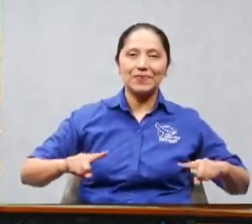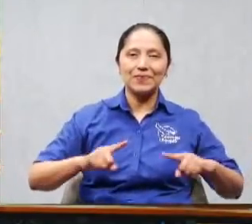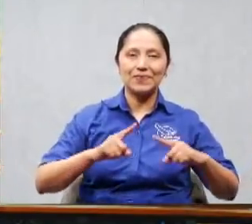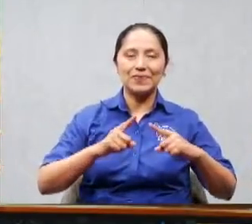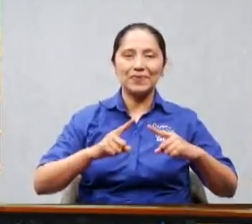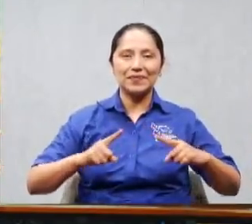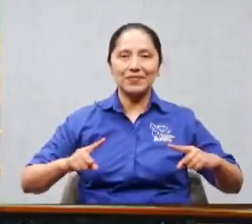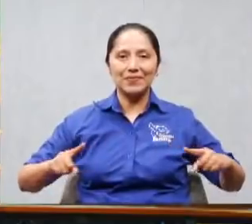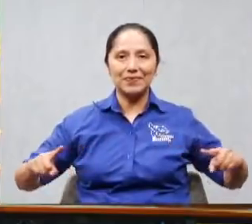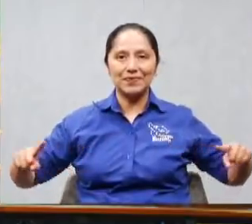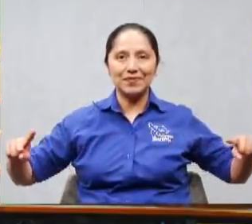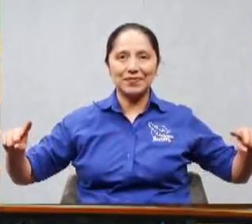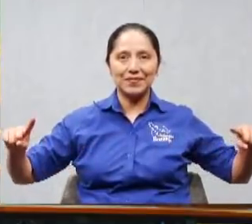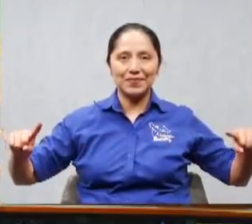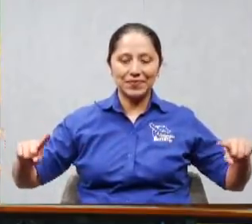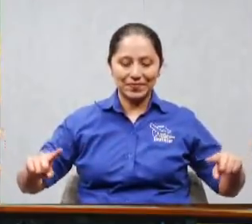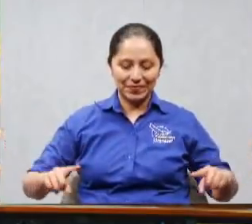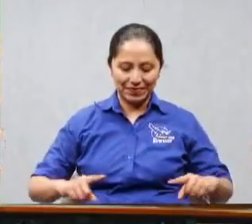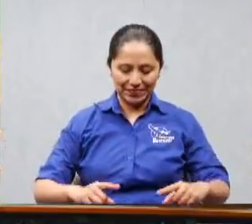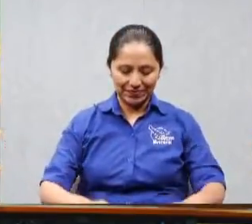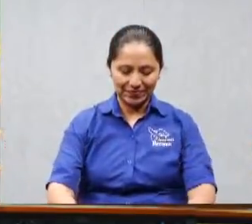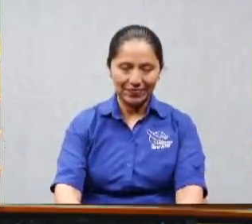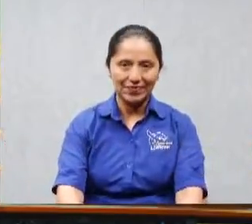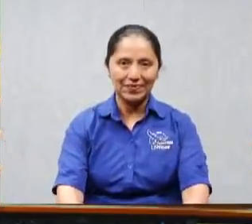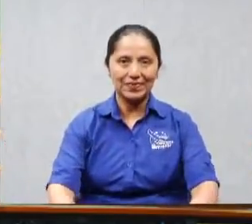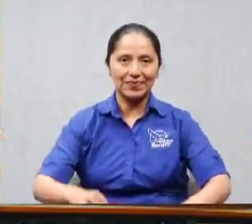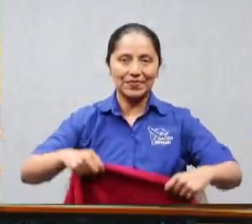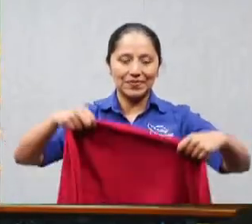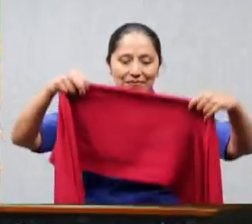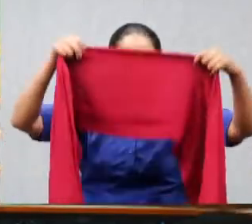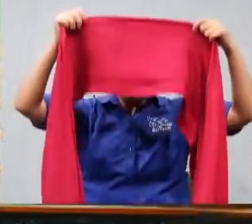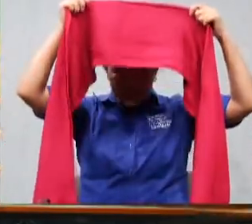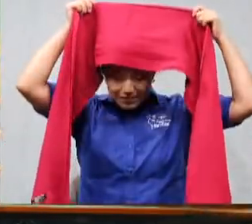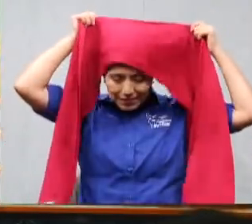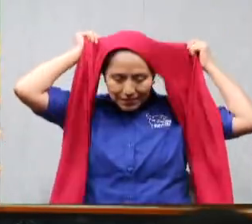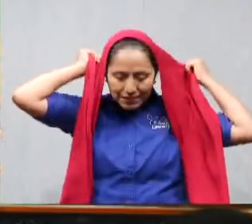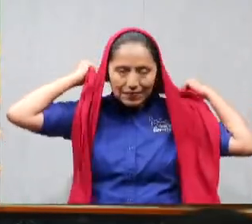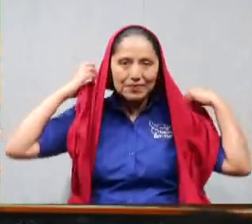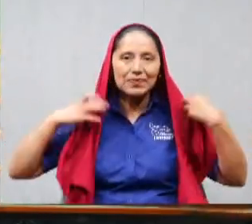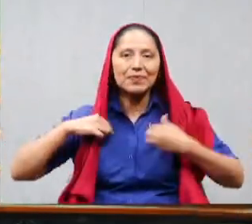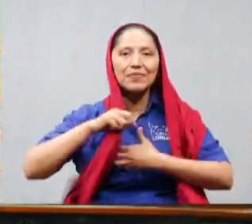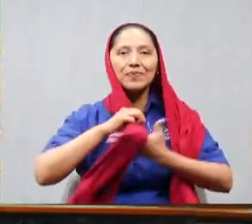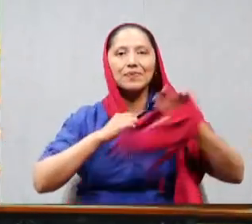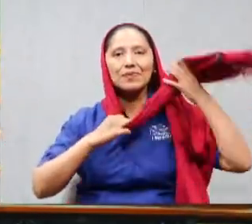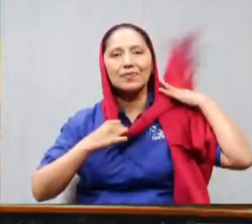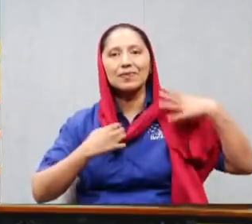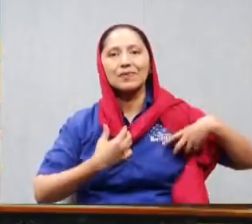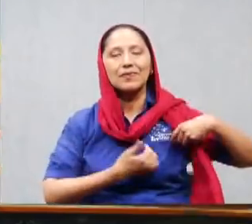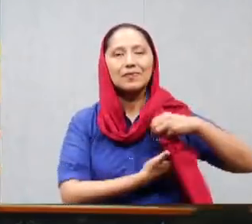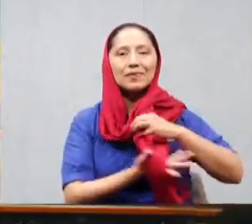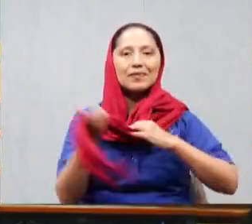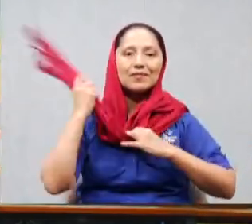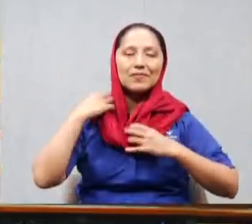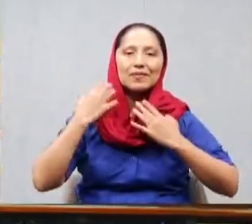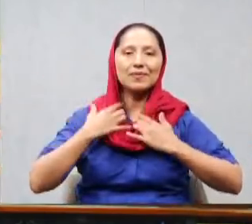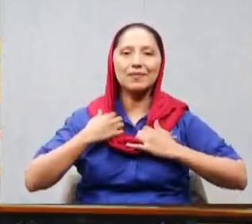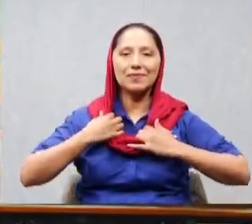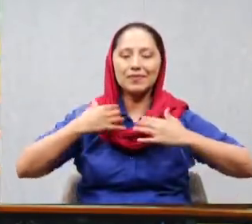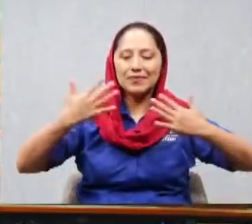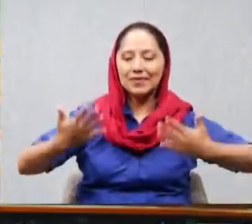si Señor es lo que pretendo Señor no va seguir no me